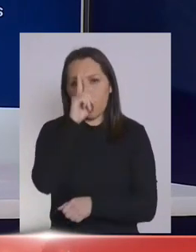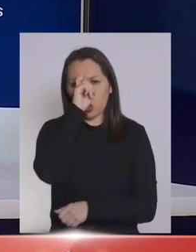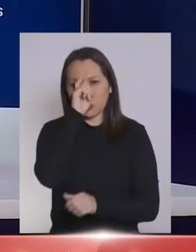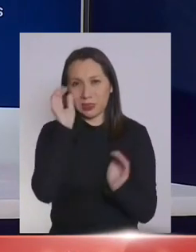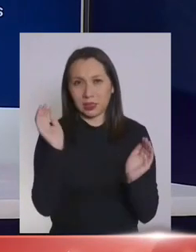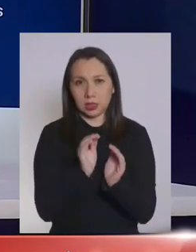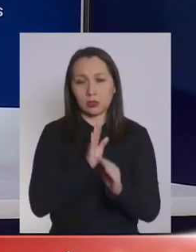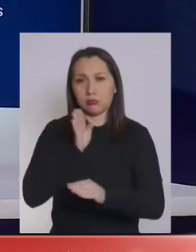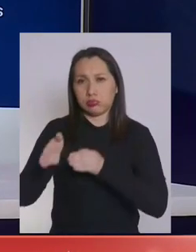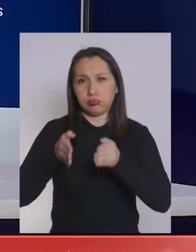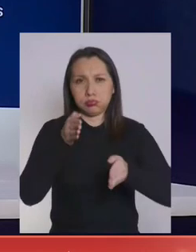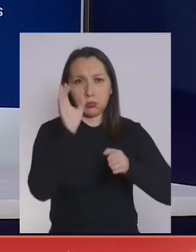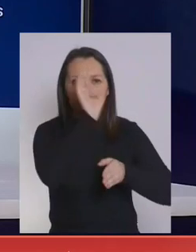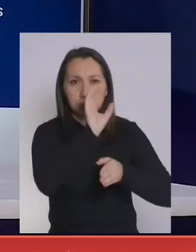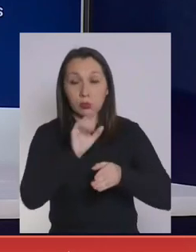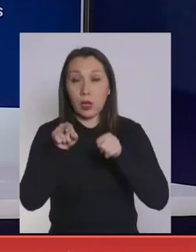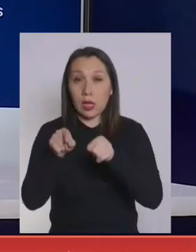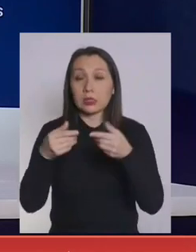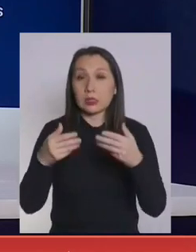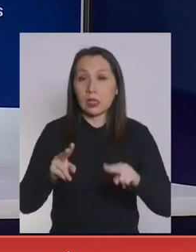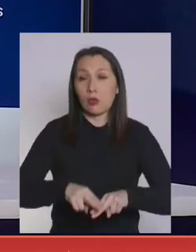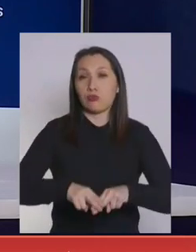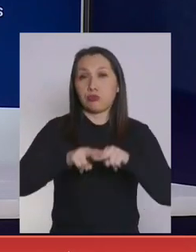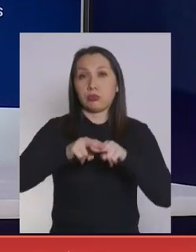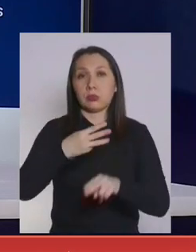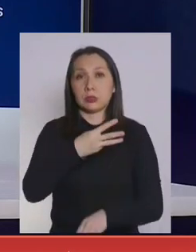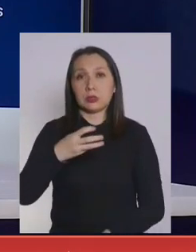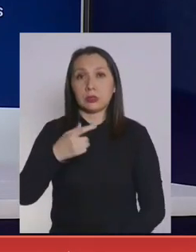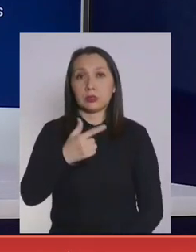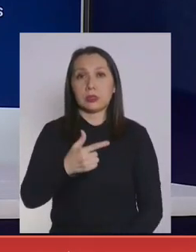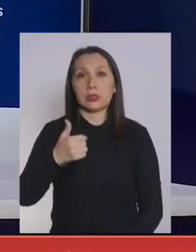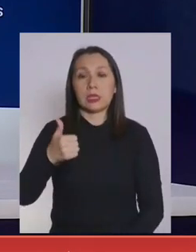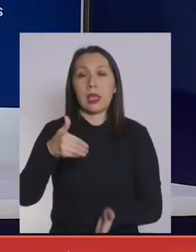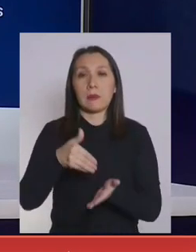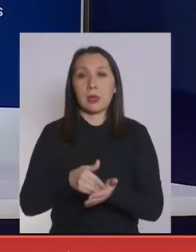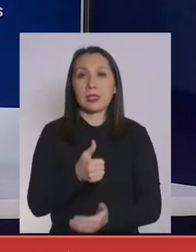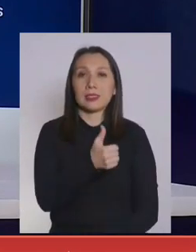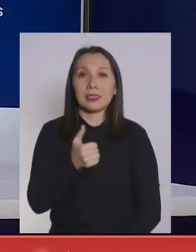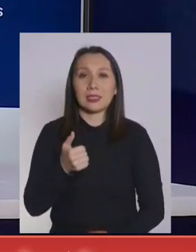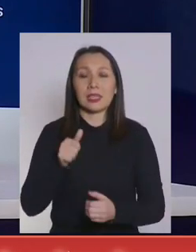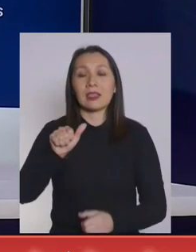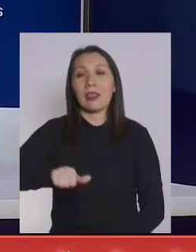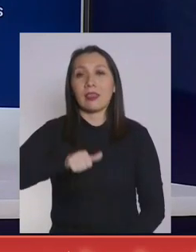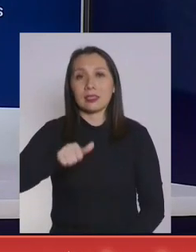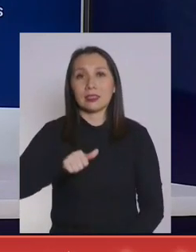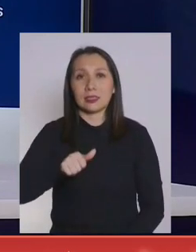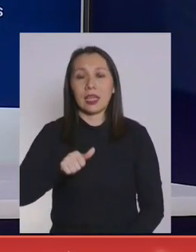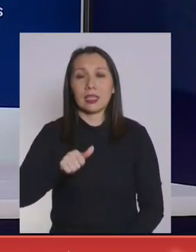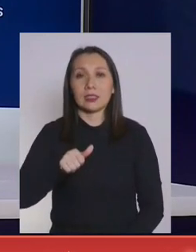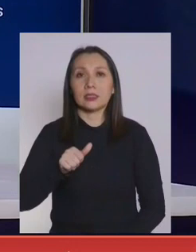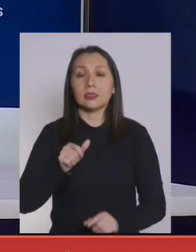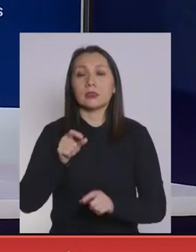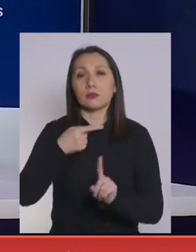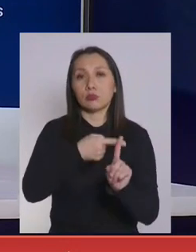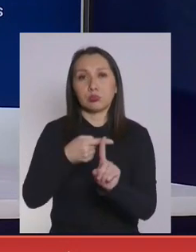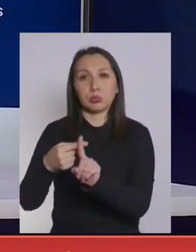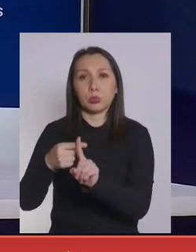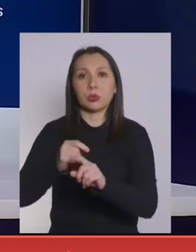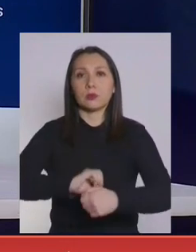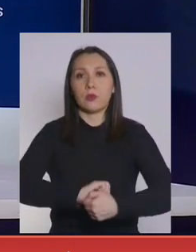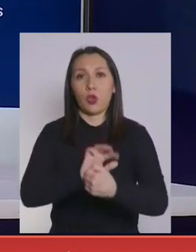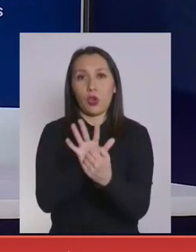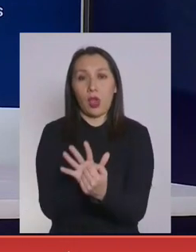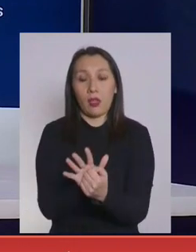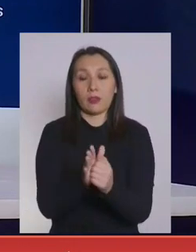primaria. Con esto ya acumulamos 376.616 casos positivos de